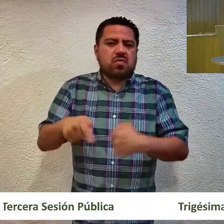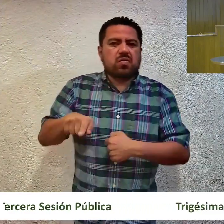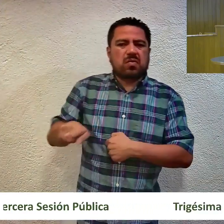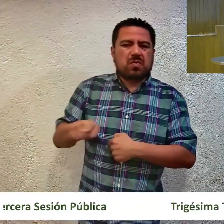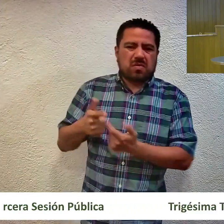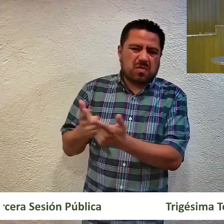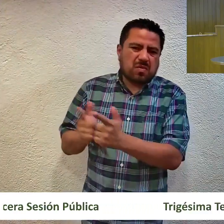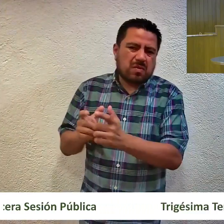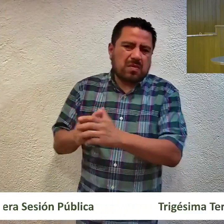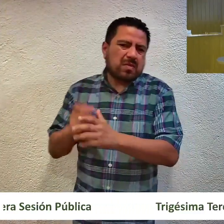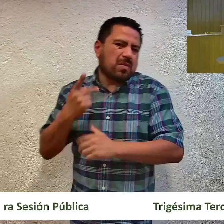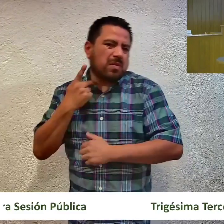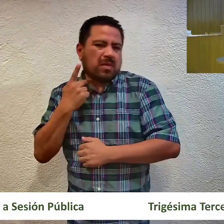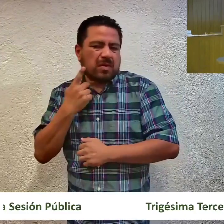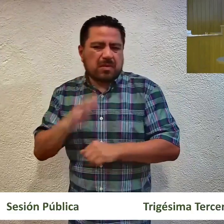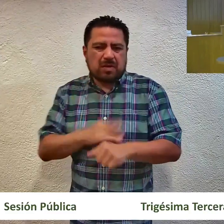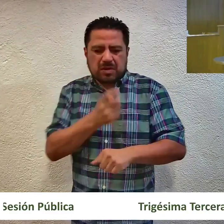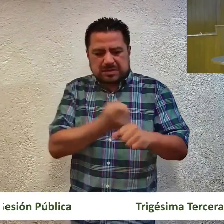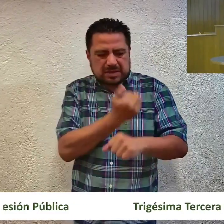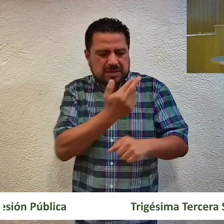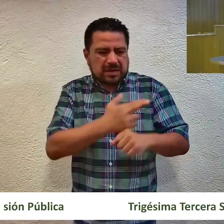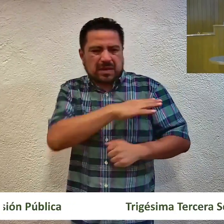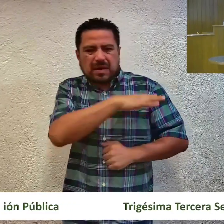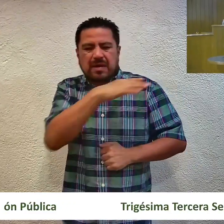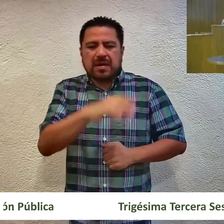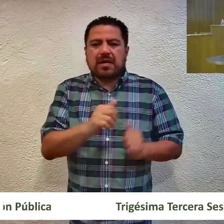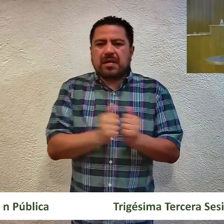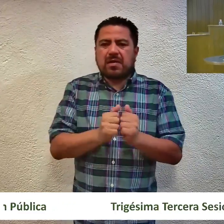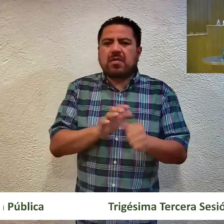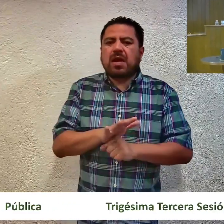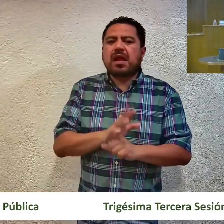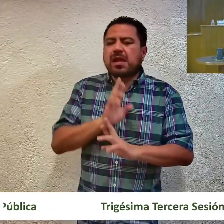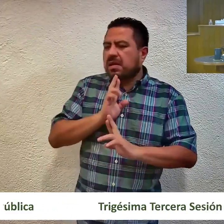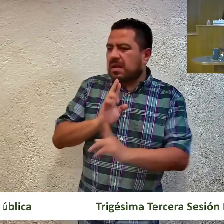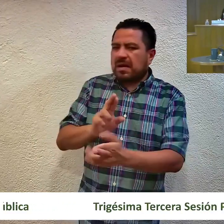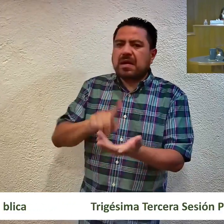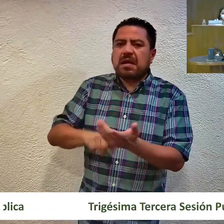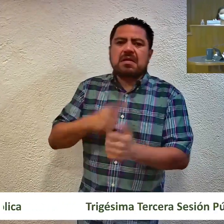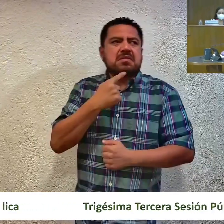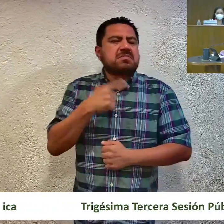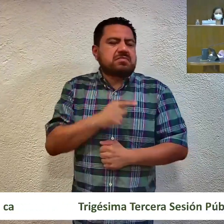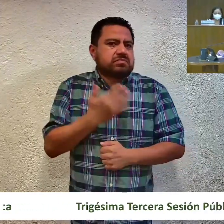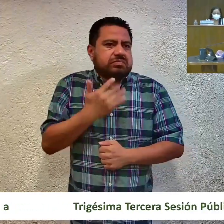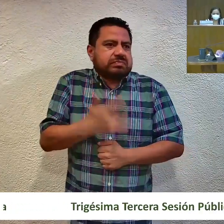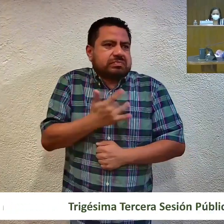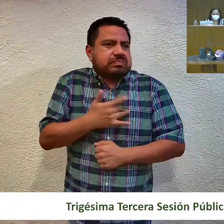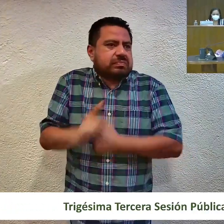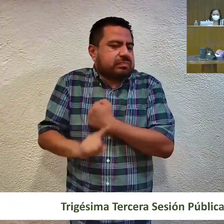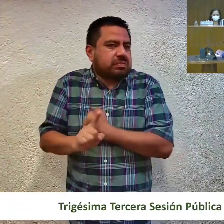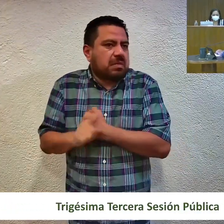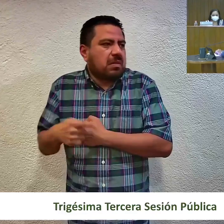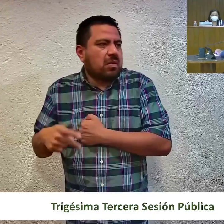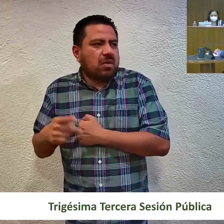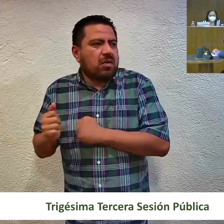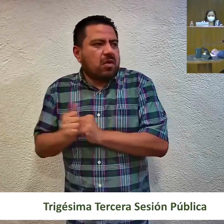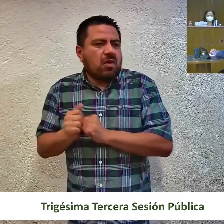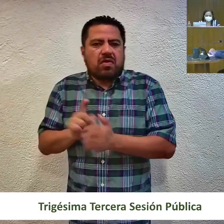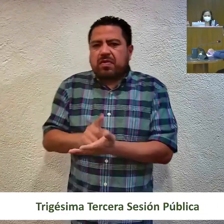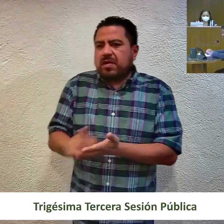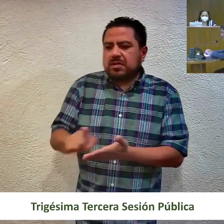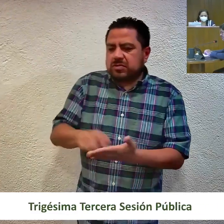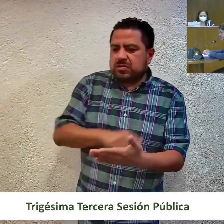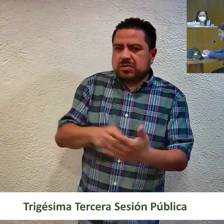que lo promueve por conducto de su secretaria general, derivado de que la resolución impugnada no le causa ninguna afectación directa a su esfera de derechos